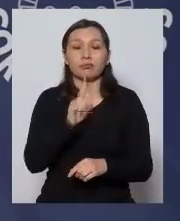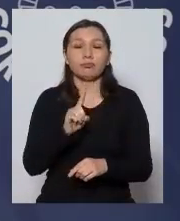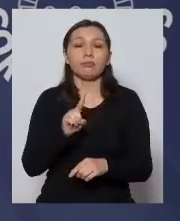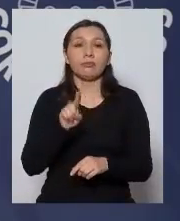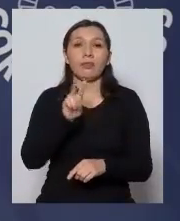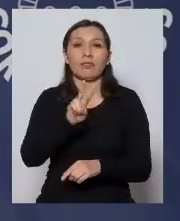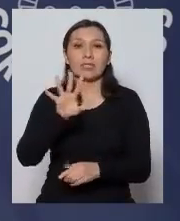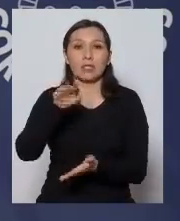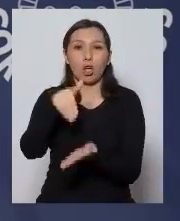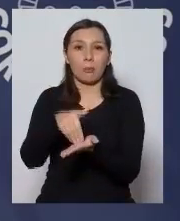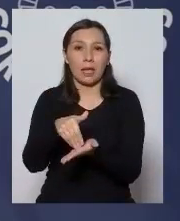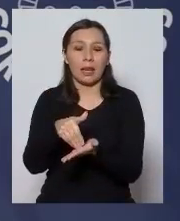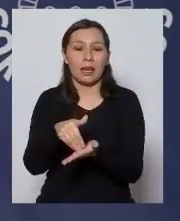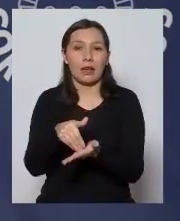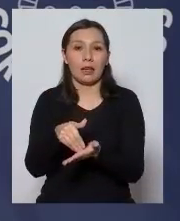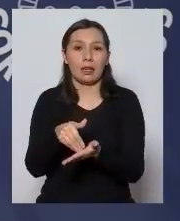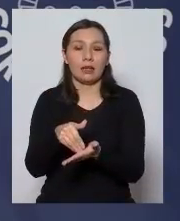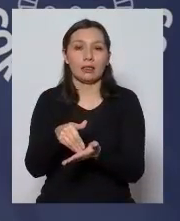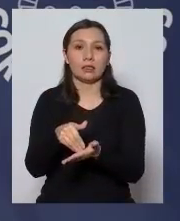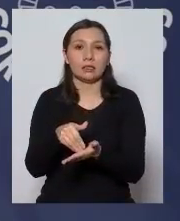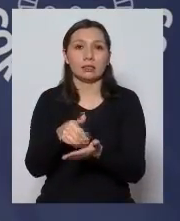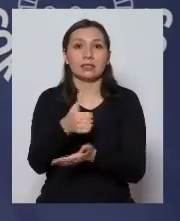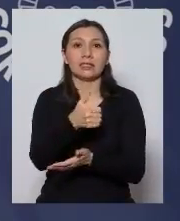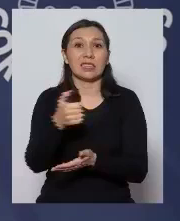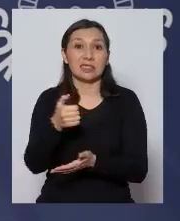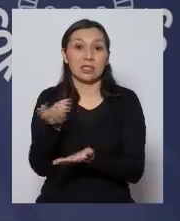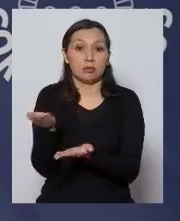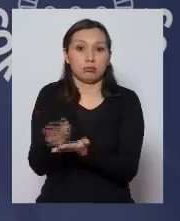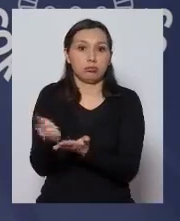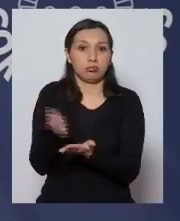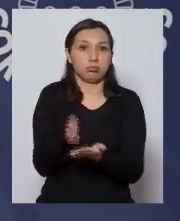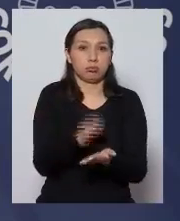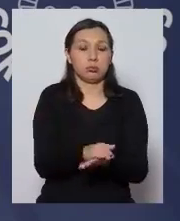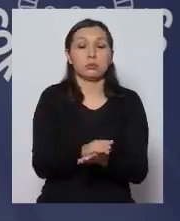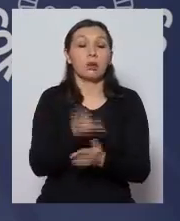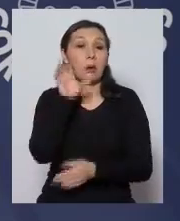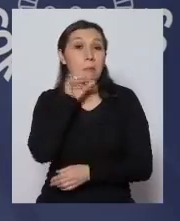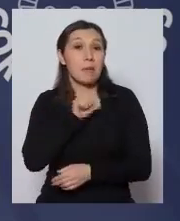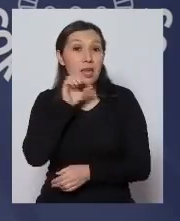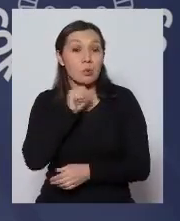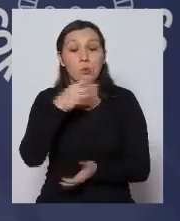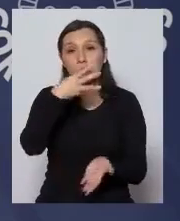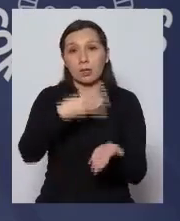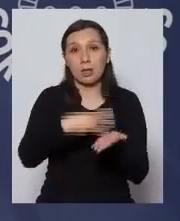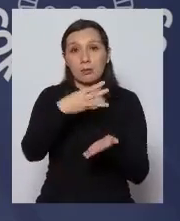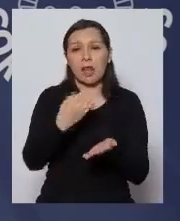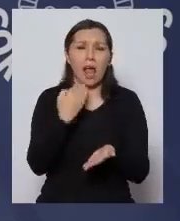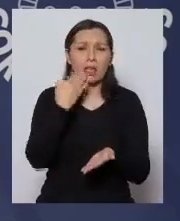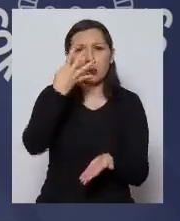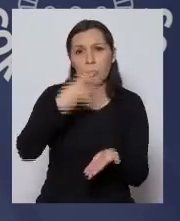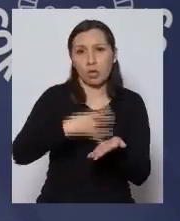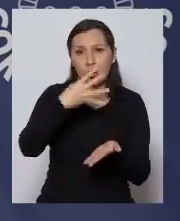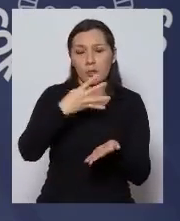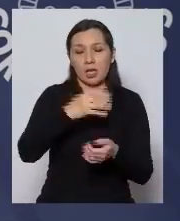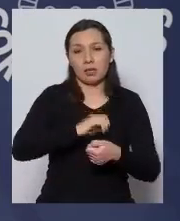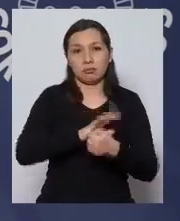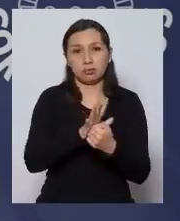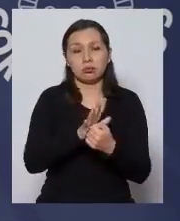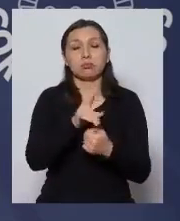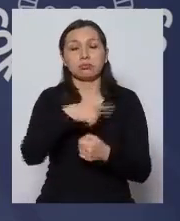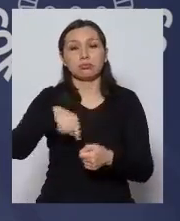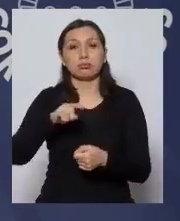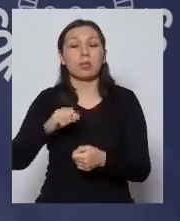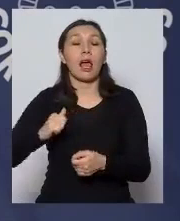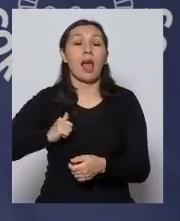25.600 fallecidos, Perú, 3.000, casi 4.000 ya, y